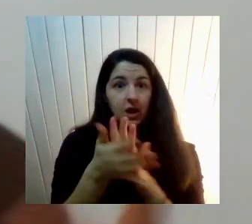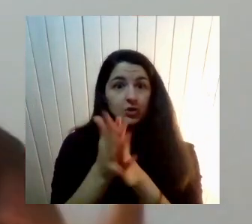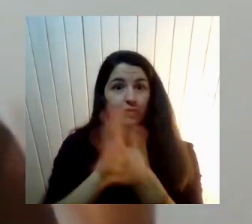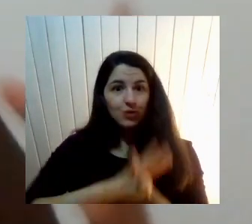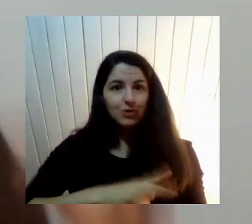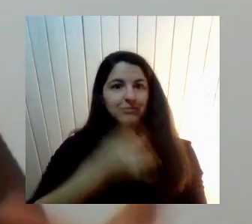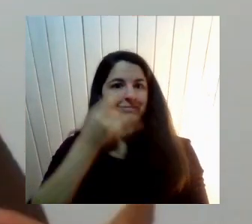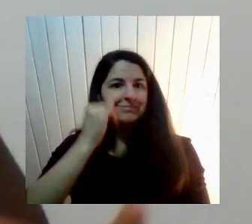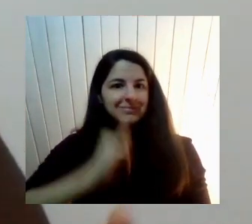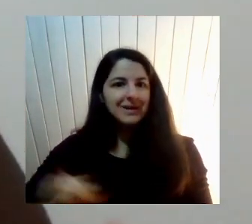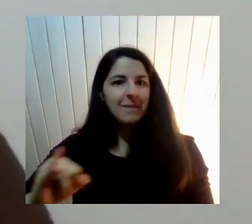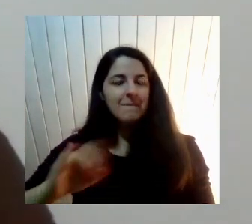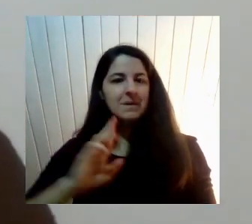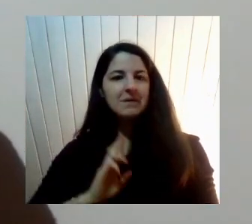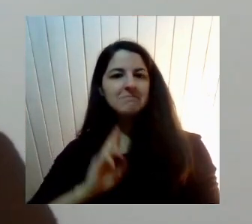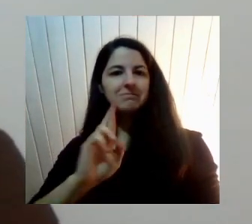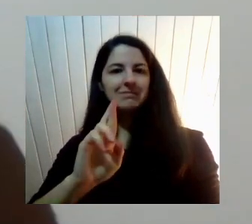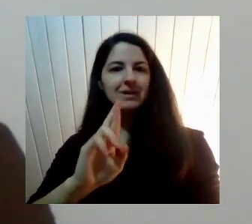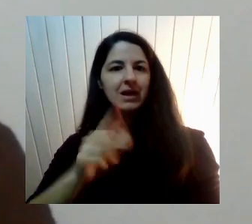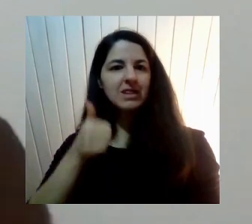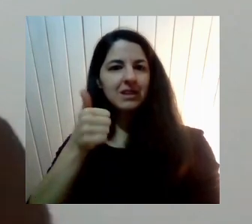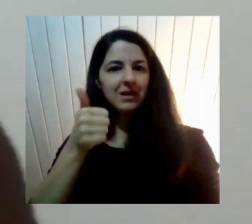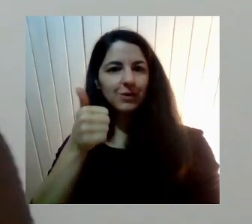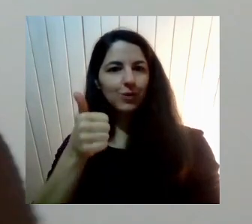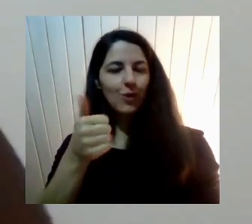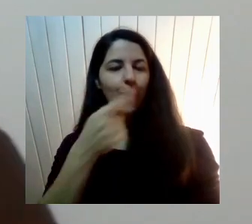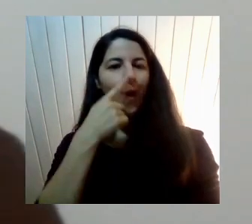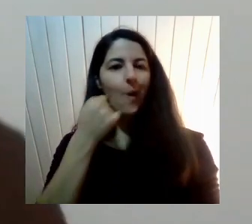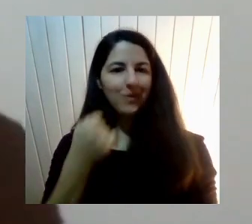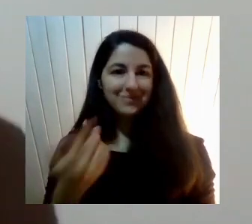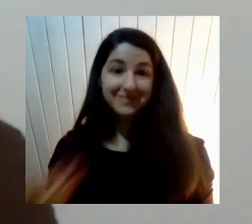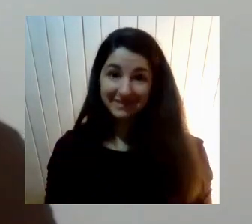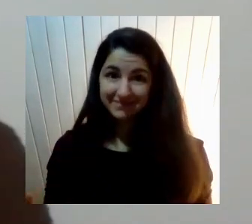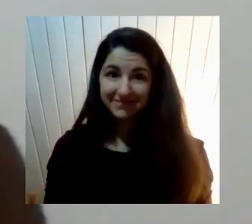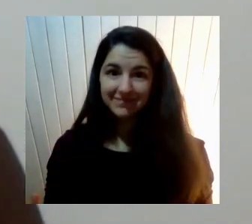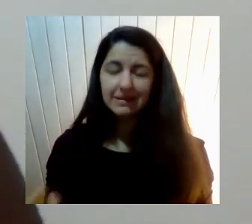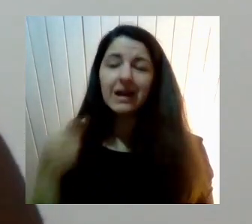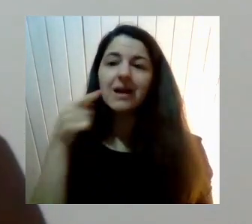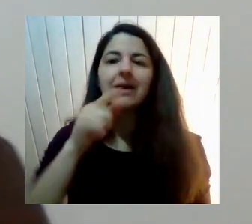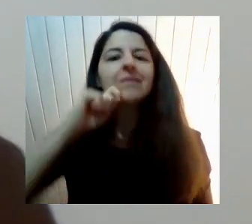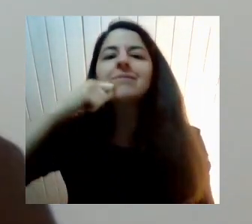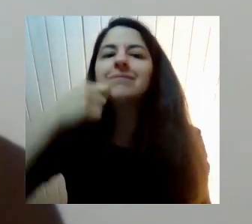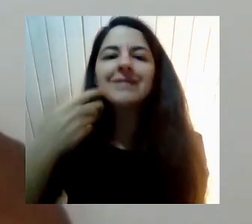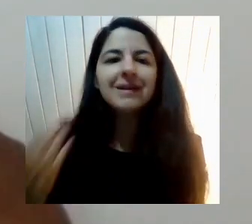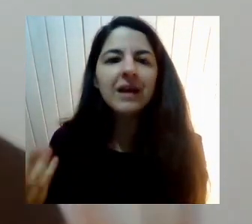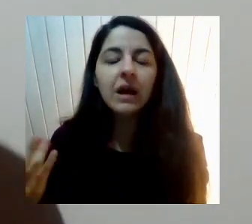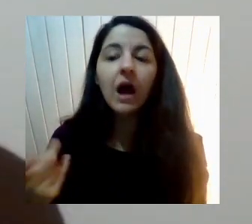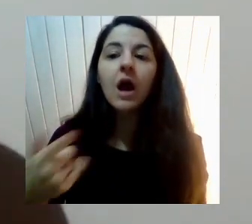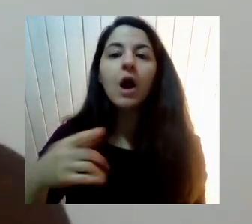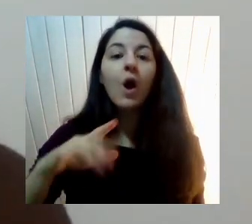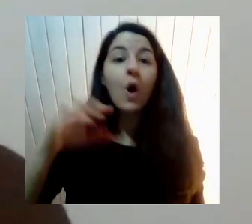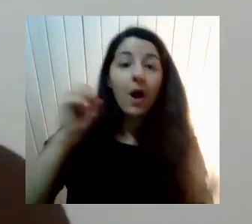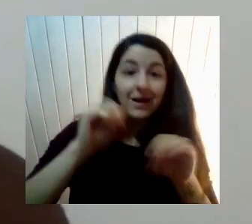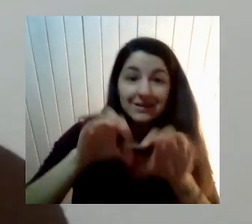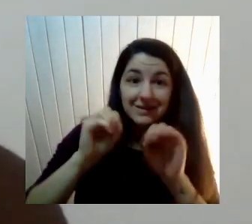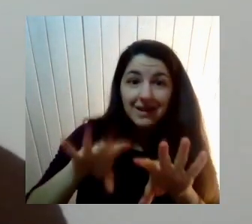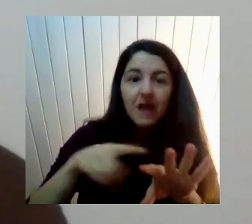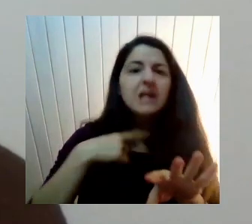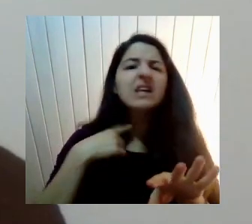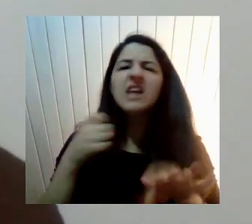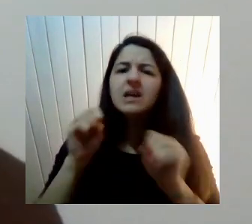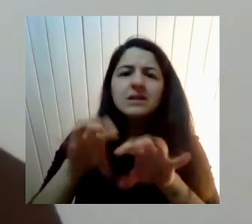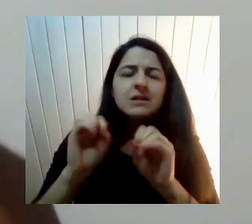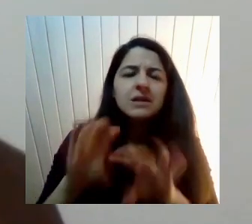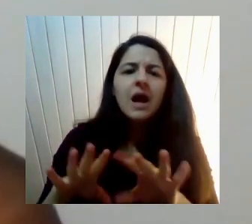encontramos Con otra cosa Que ya no tiene que ver Con lo que enseñamos Con cómo lo enseñamos O cómo nos desenvolvemos Socialmente en la educación